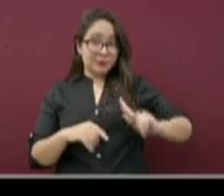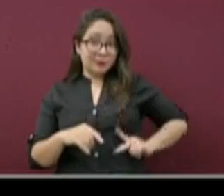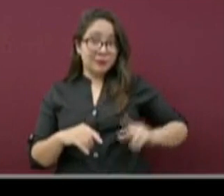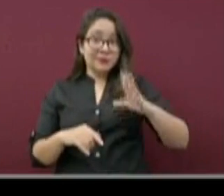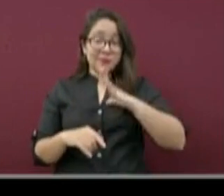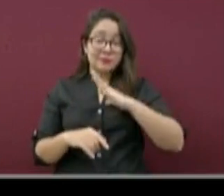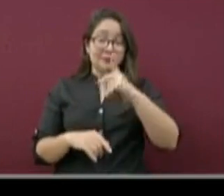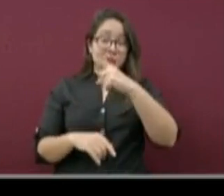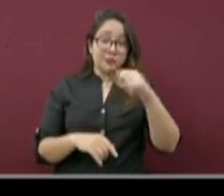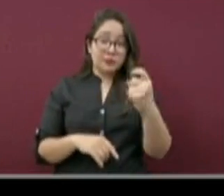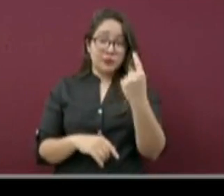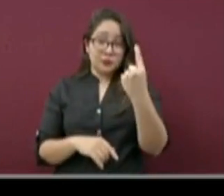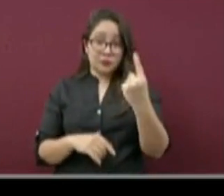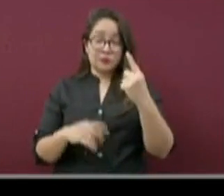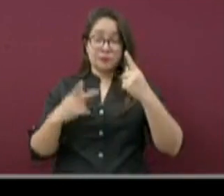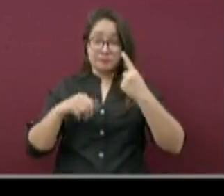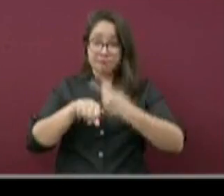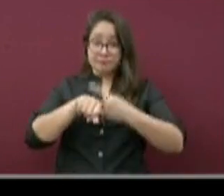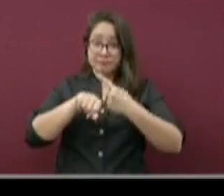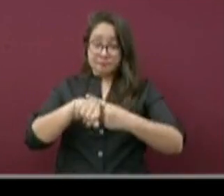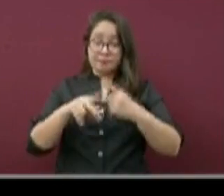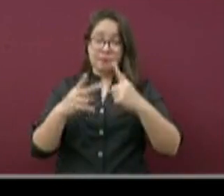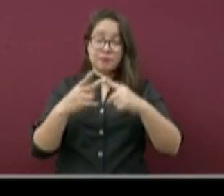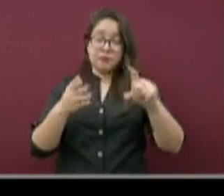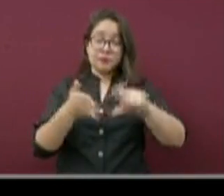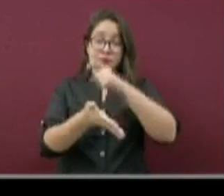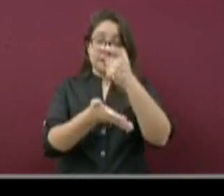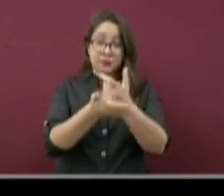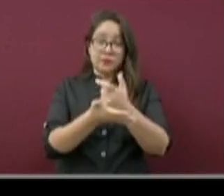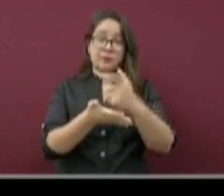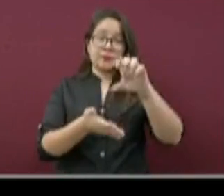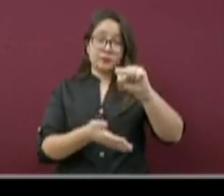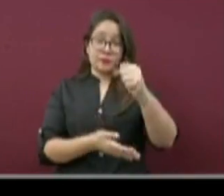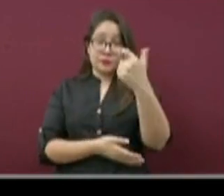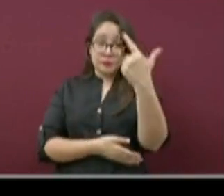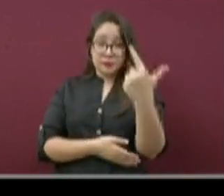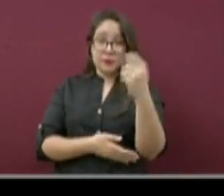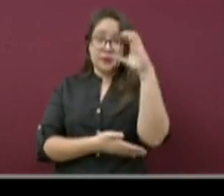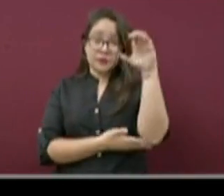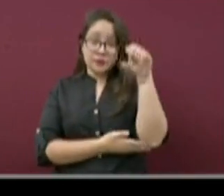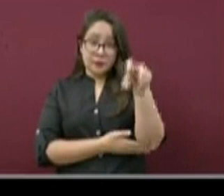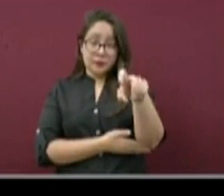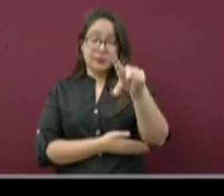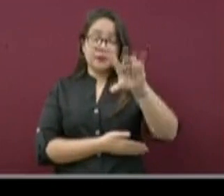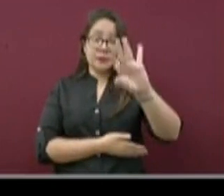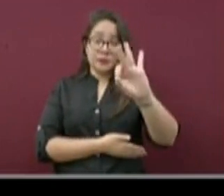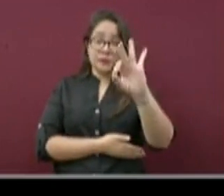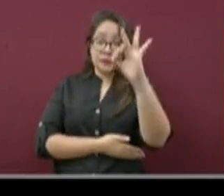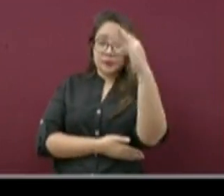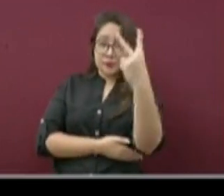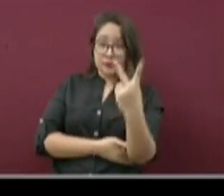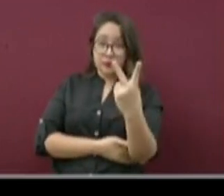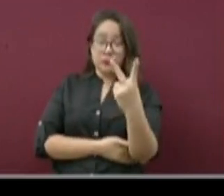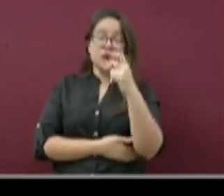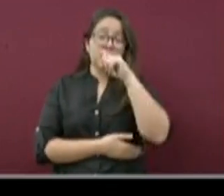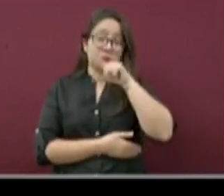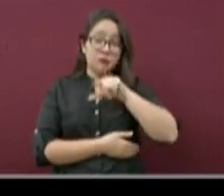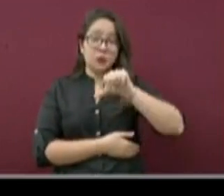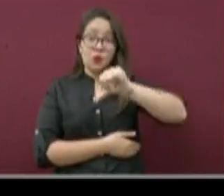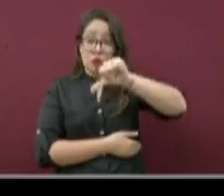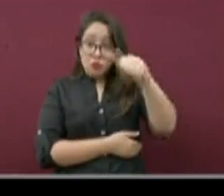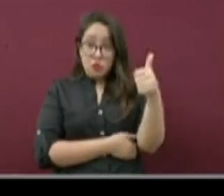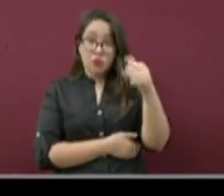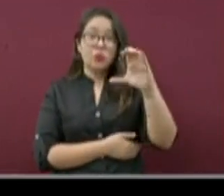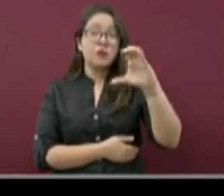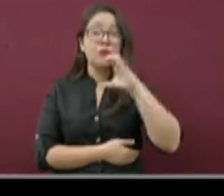registra 101 casos, el de Jalapa 67 y Coatzacoalcos 42. Así también otros